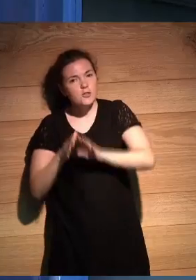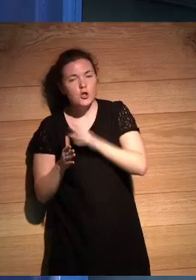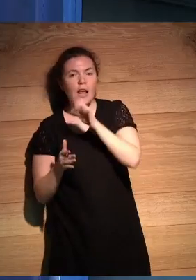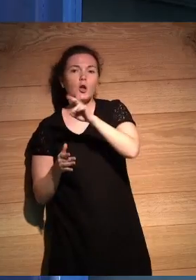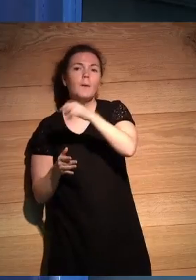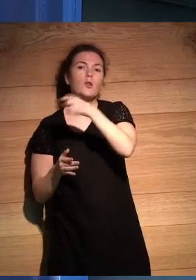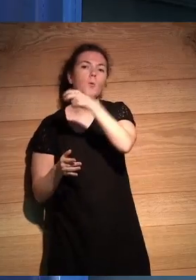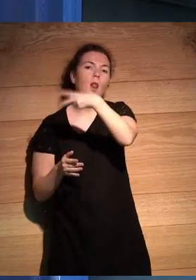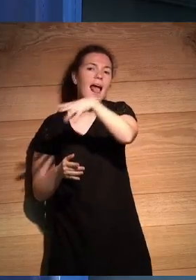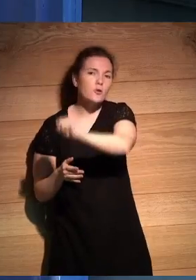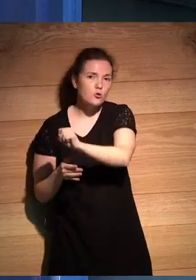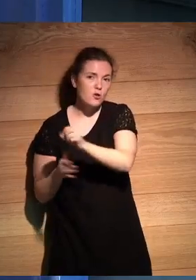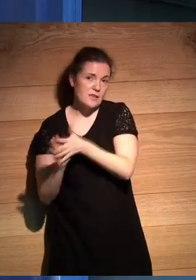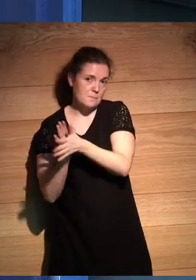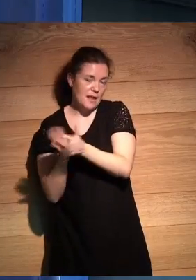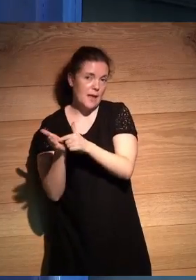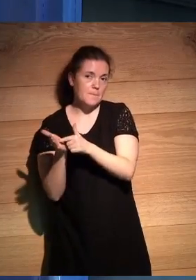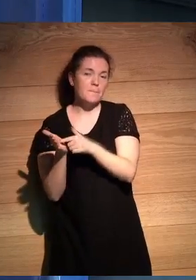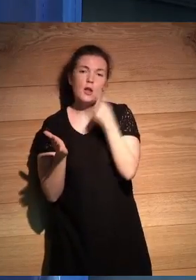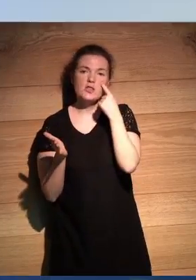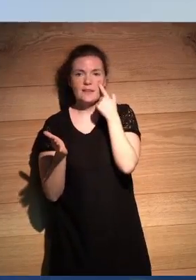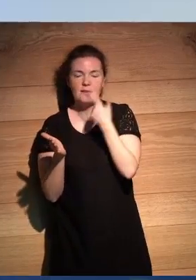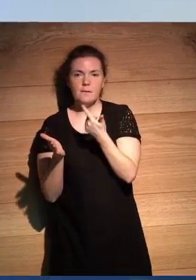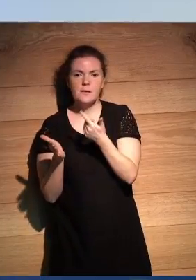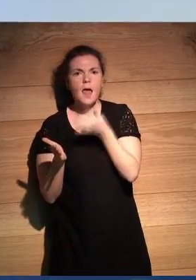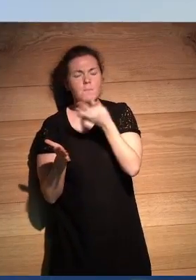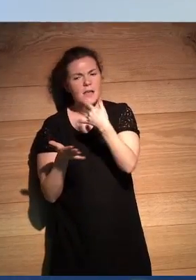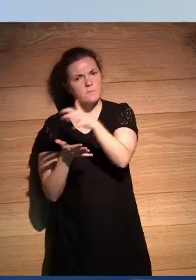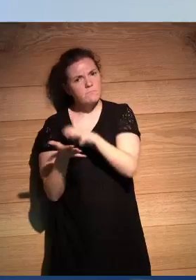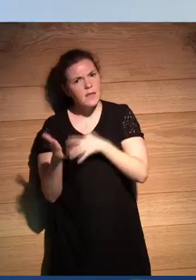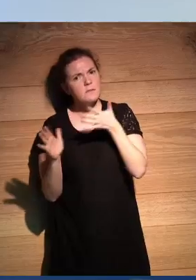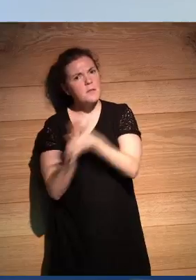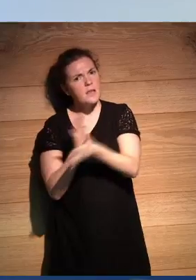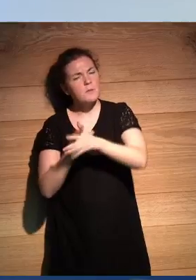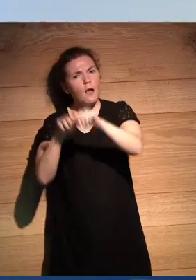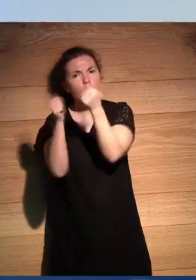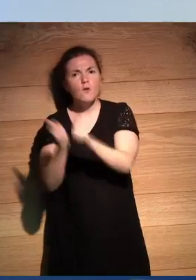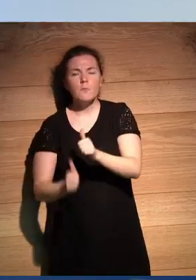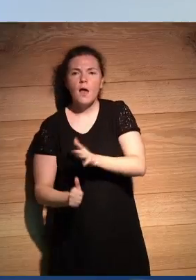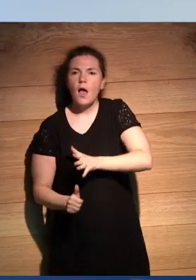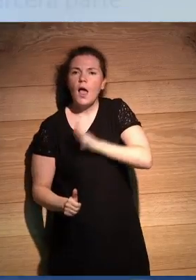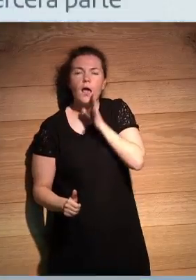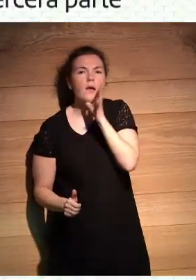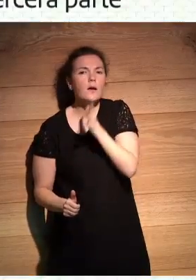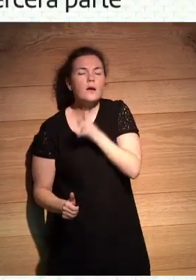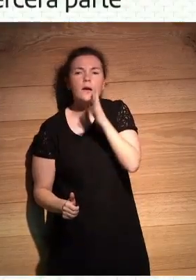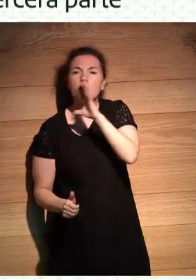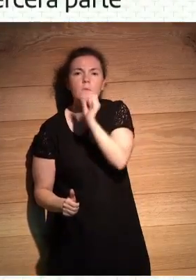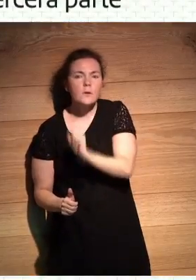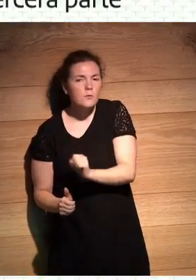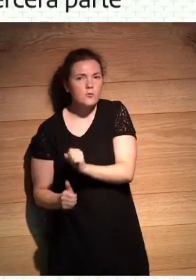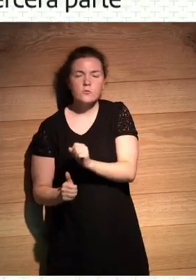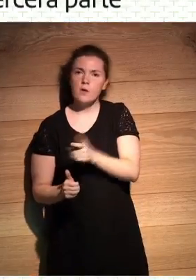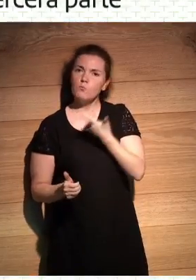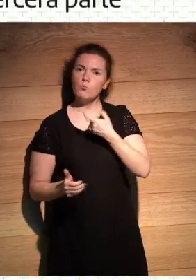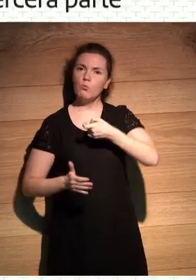Roberto Bolaño en los detectives. Y además están narrados de una manera extraordinaria y literalmente muy contundente que